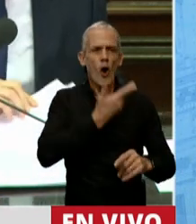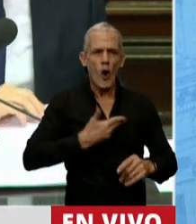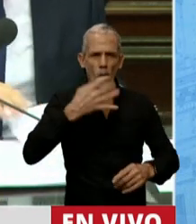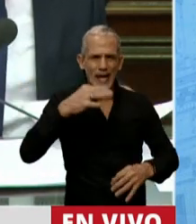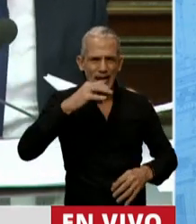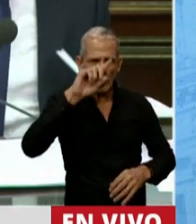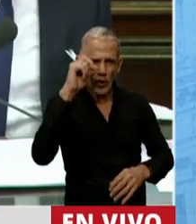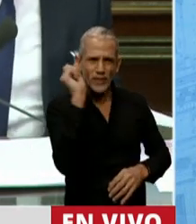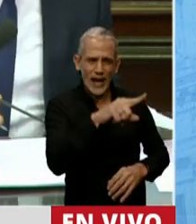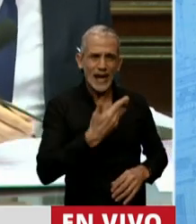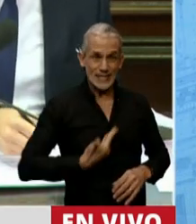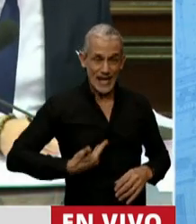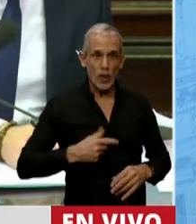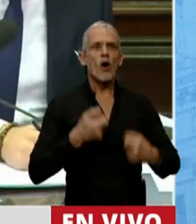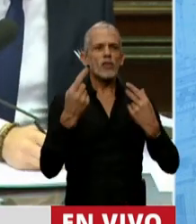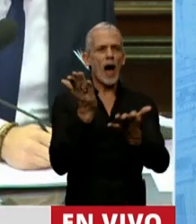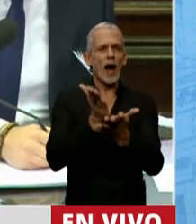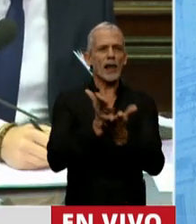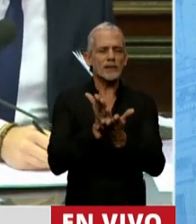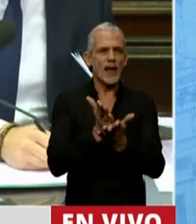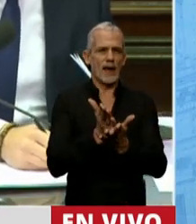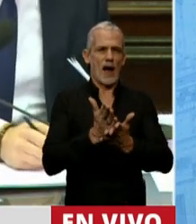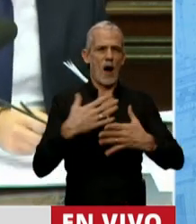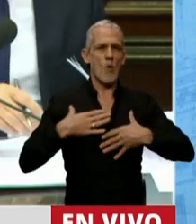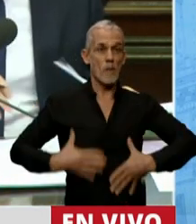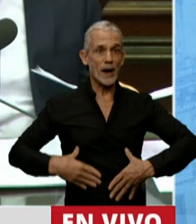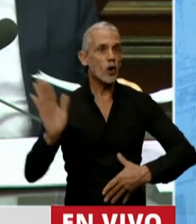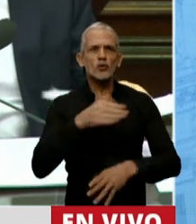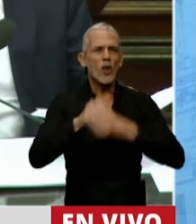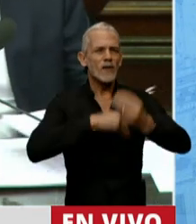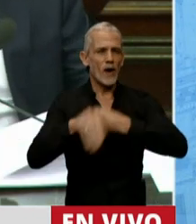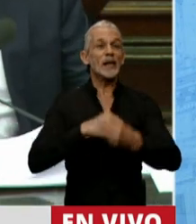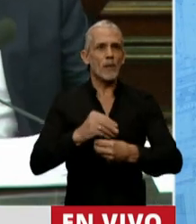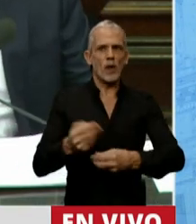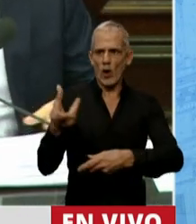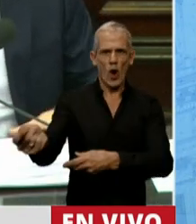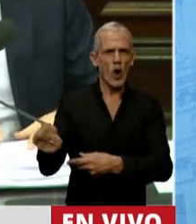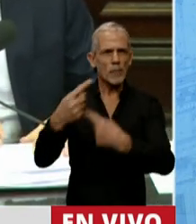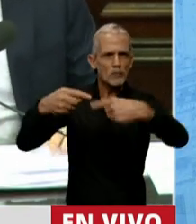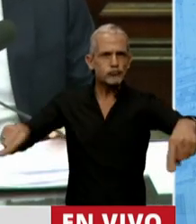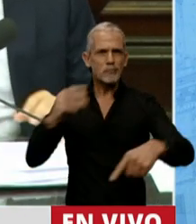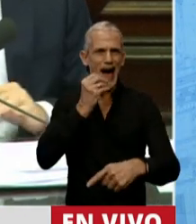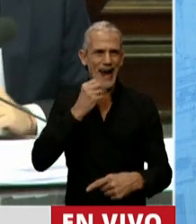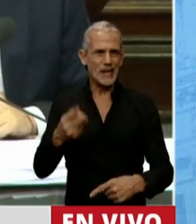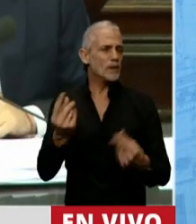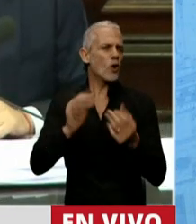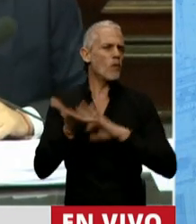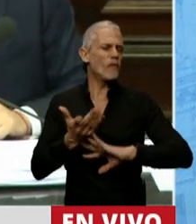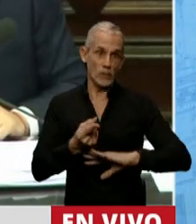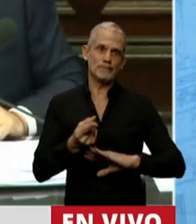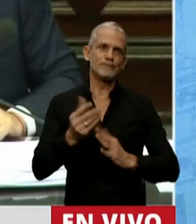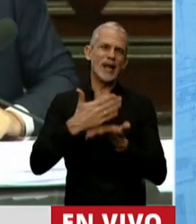Estado garantizar el derecho humano a que todas las familias accedan a la canasta básica de alimentos a través de la